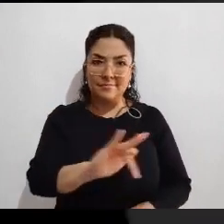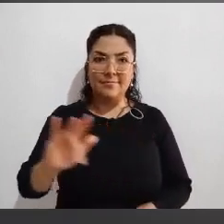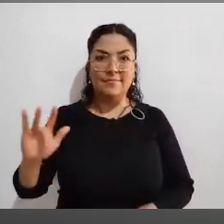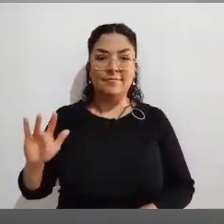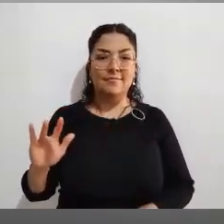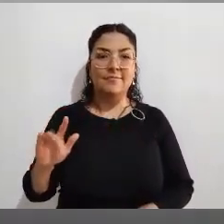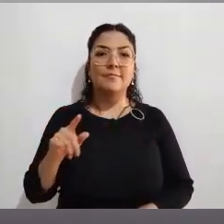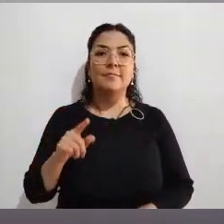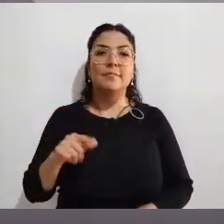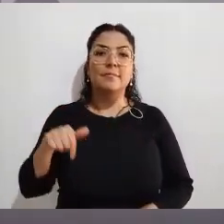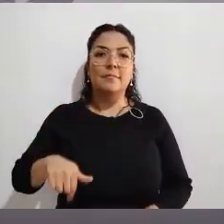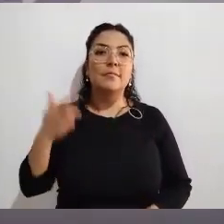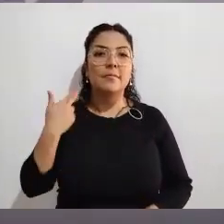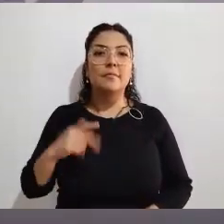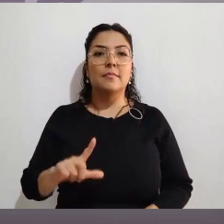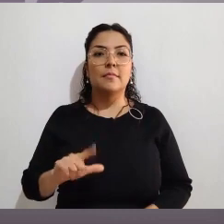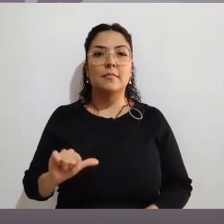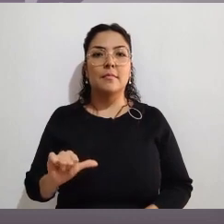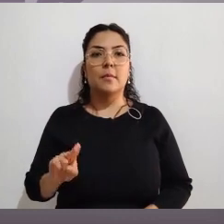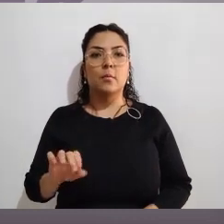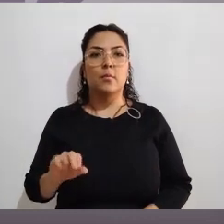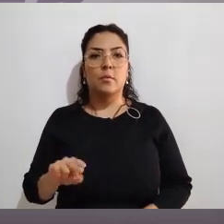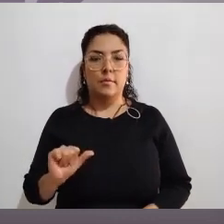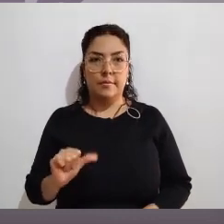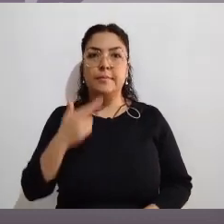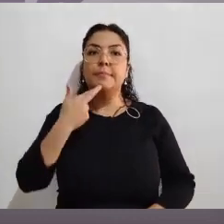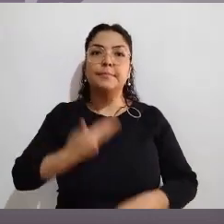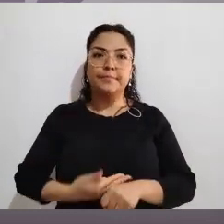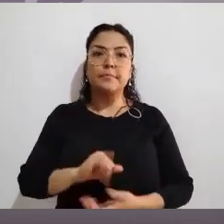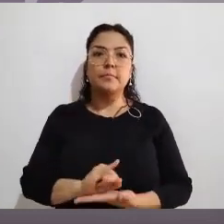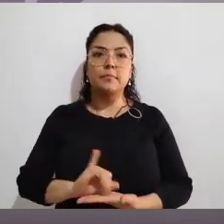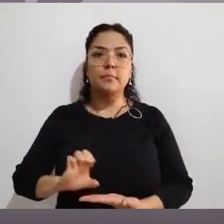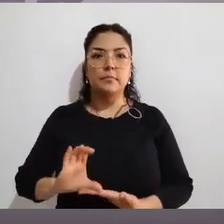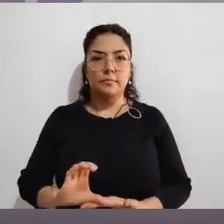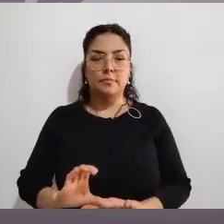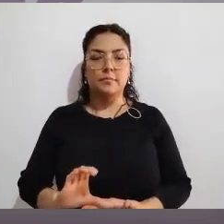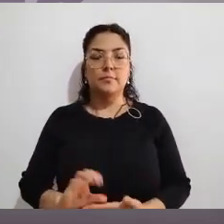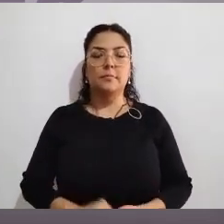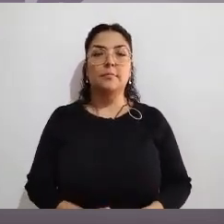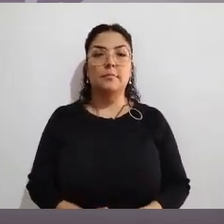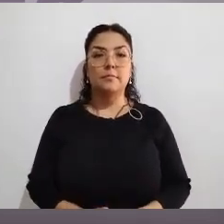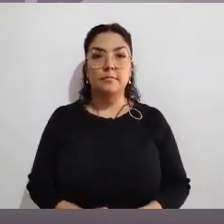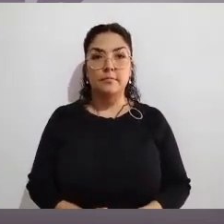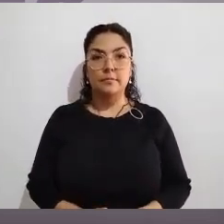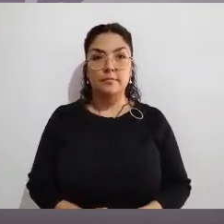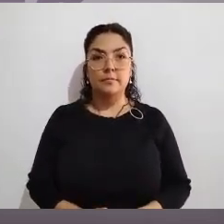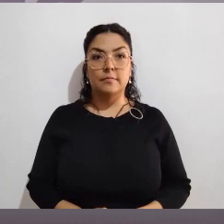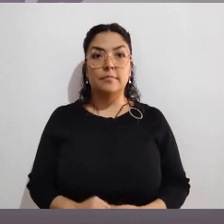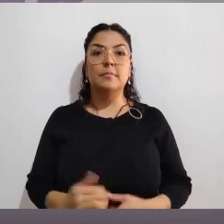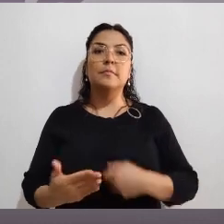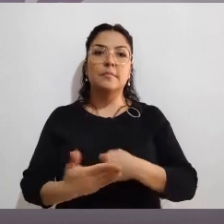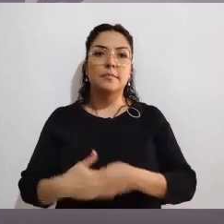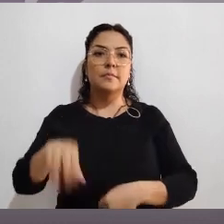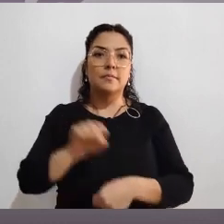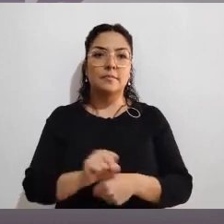Gracias por acompañarnos en una emisión más de La Urna, llevado hasta ustedes por el Instituto Electoral de